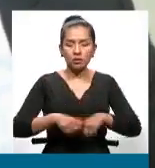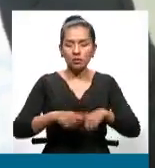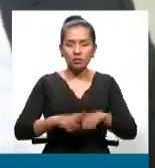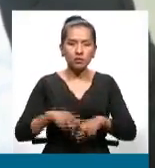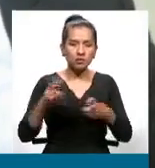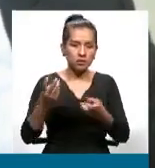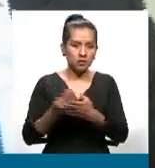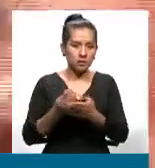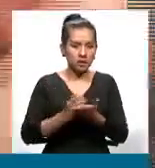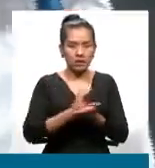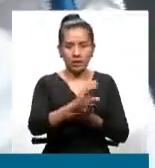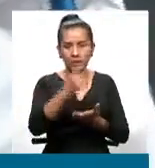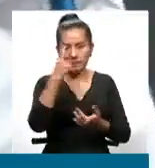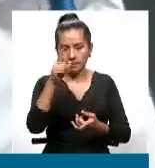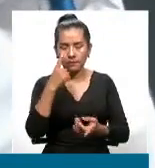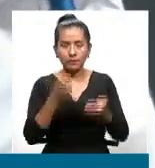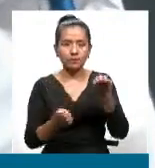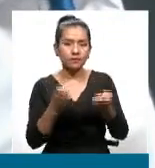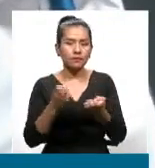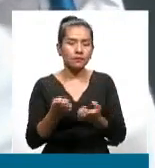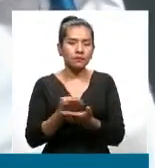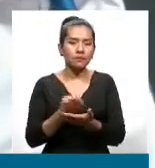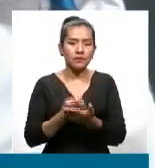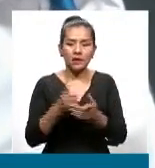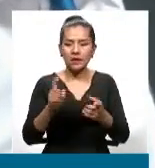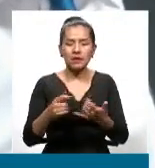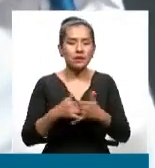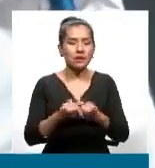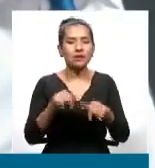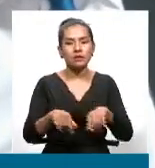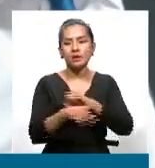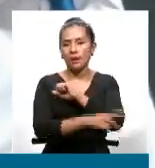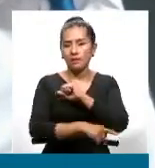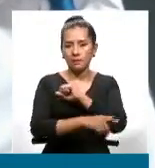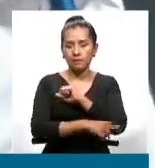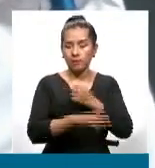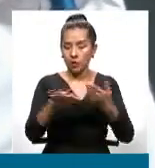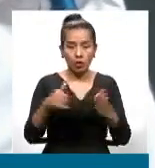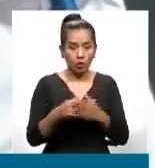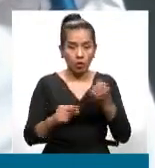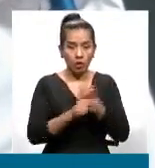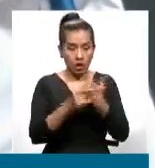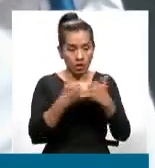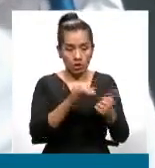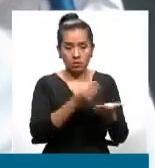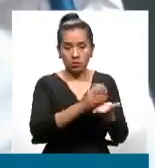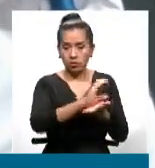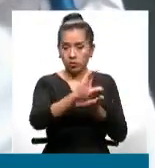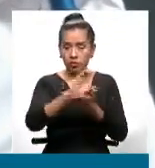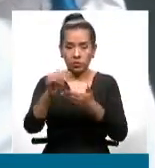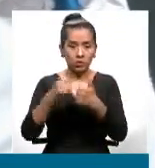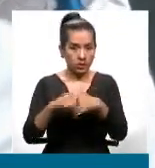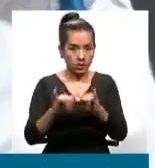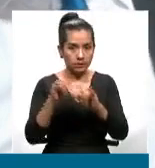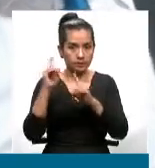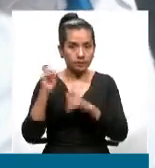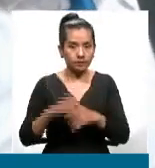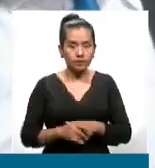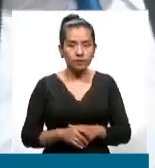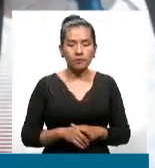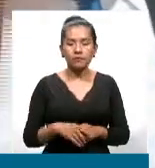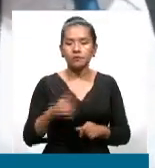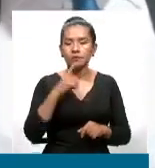a la estabilidad económica que se debe mantener en el país? ¿Eso se continúa garantizando? Sí,